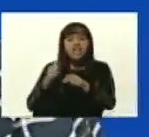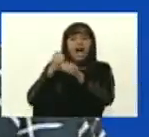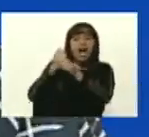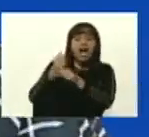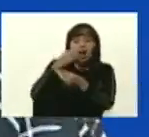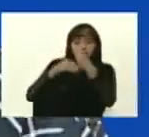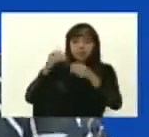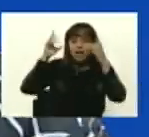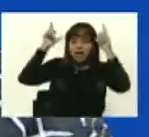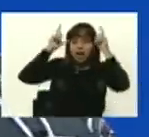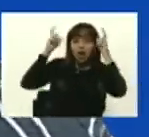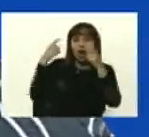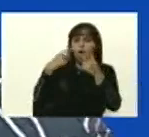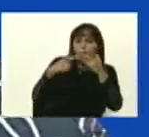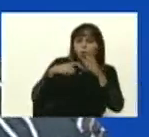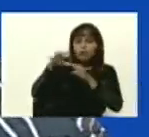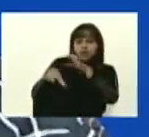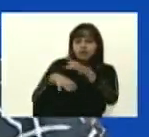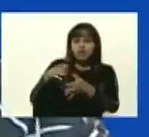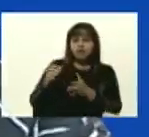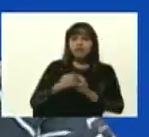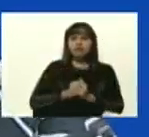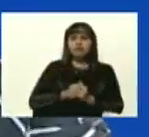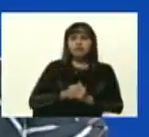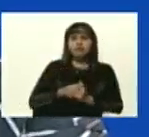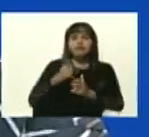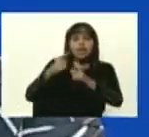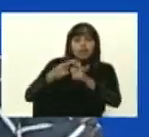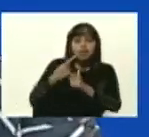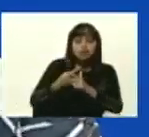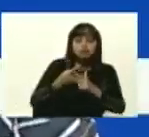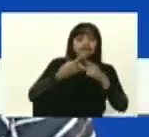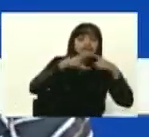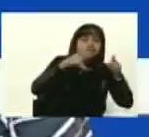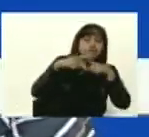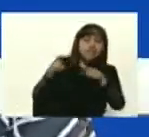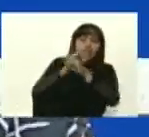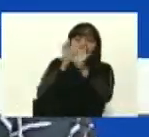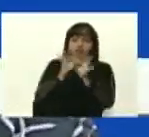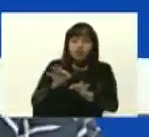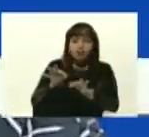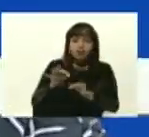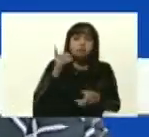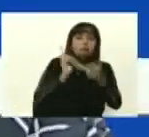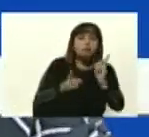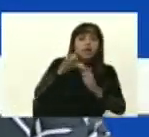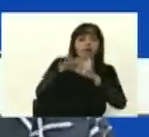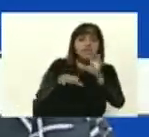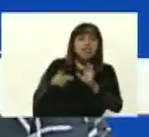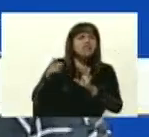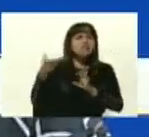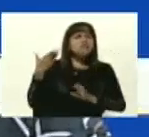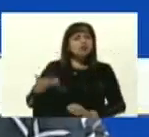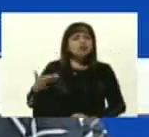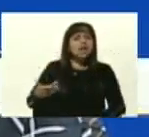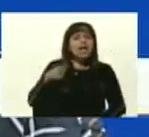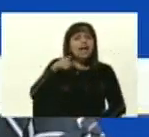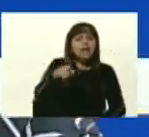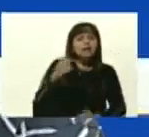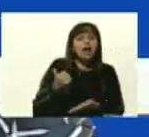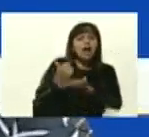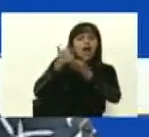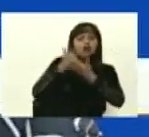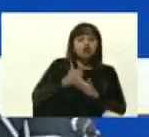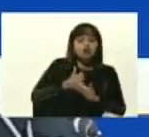que sean otros rumeantes. Pequeños rumeantes. Entonces, tenemos diferentes formulaciones para ellos, y lo importante es que ellos suplen de